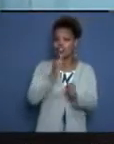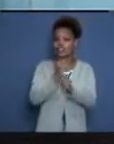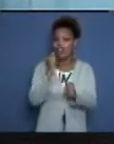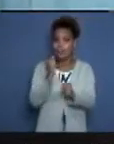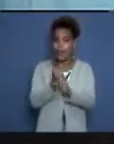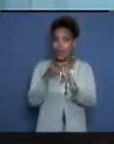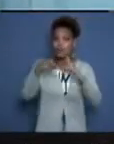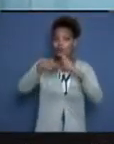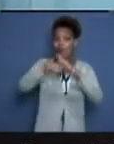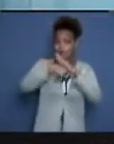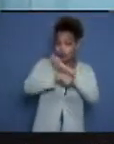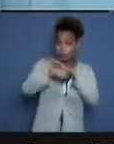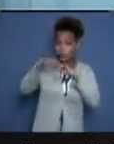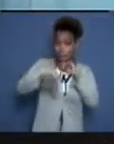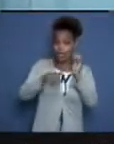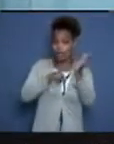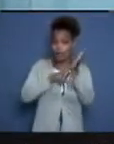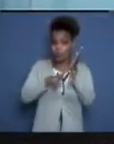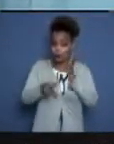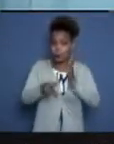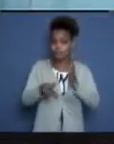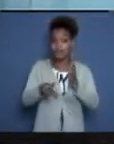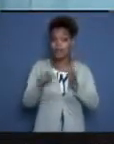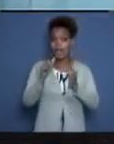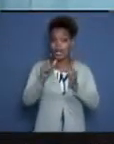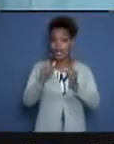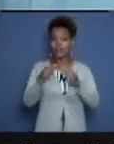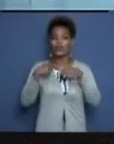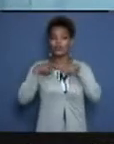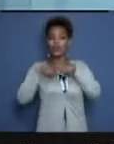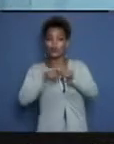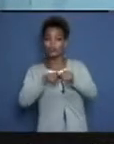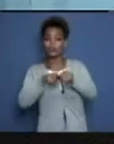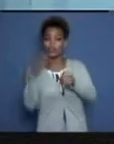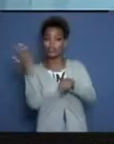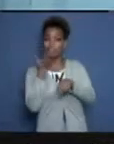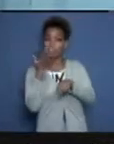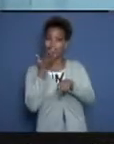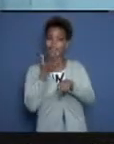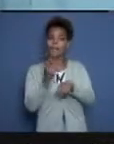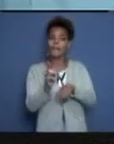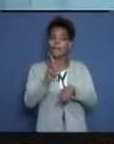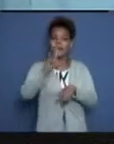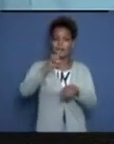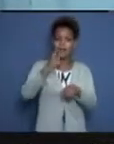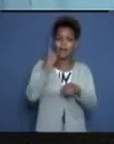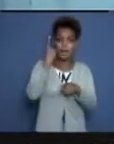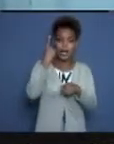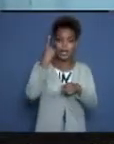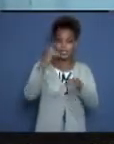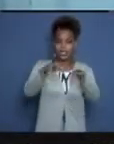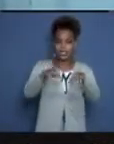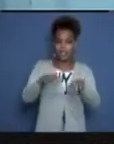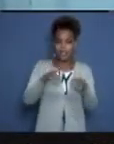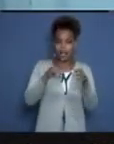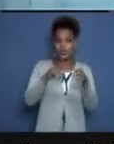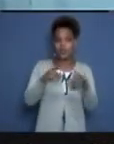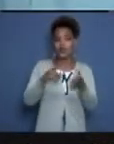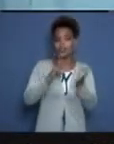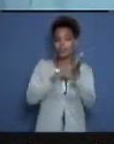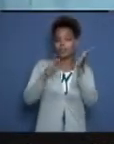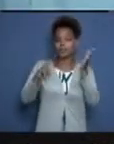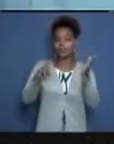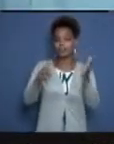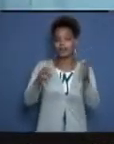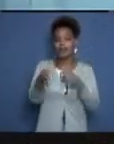el compañero Osmani Viñal García, quien es el primer secretario del Comité Municipal del Partido aquí en el municipio capital